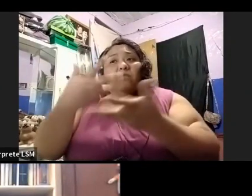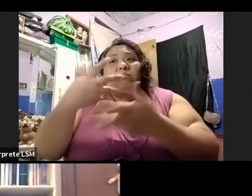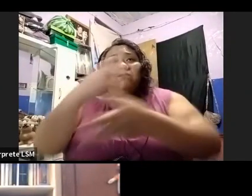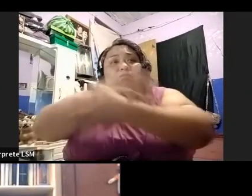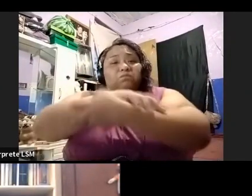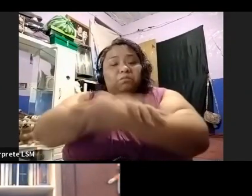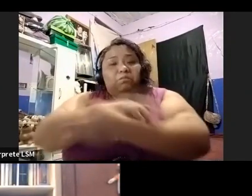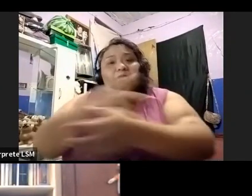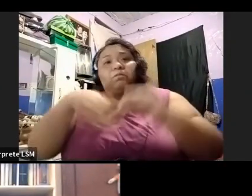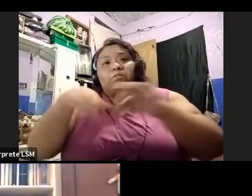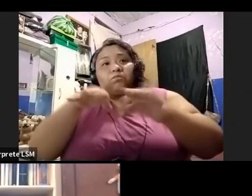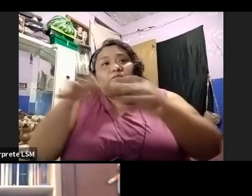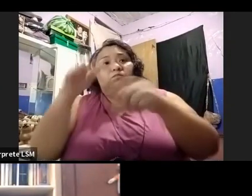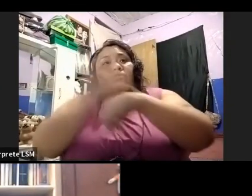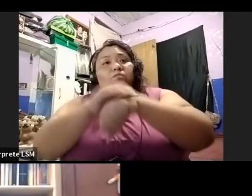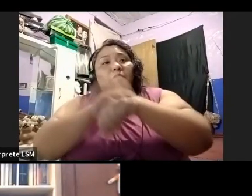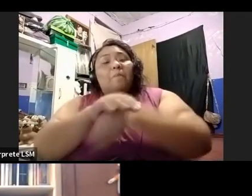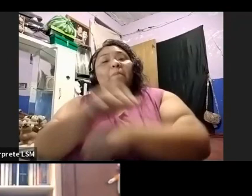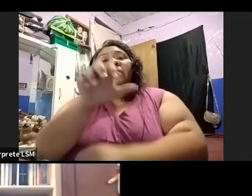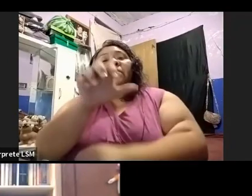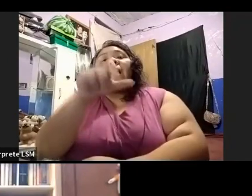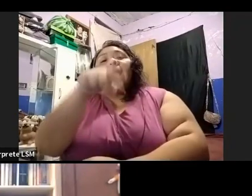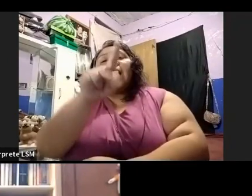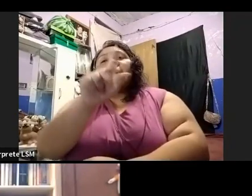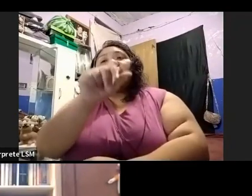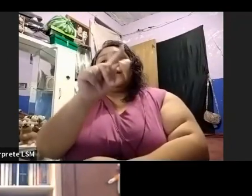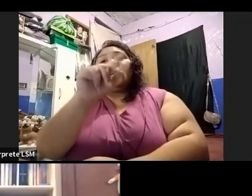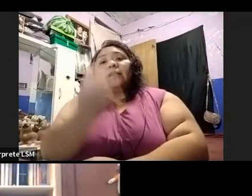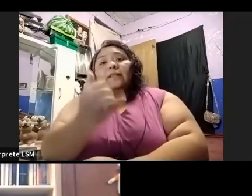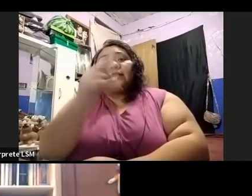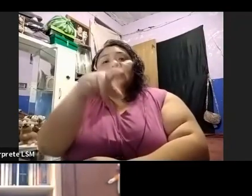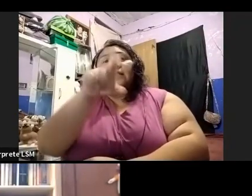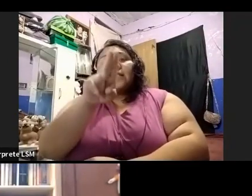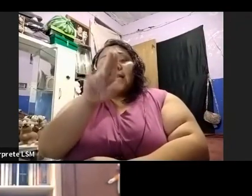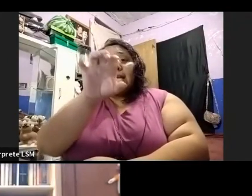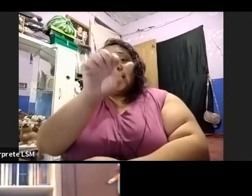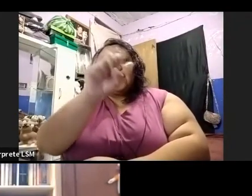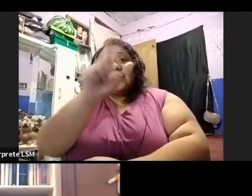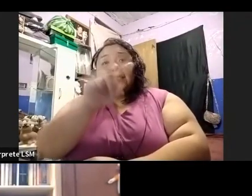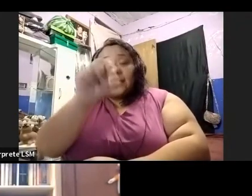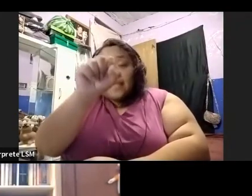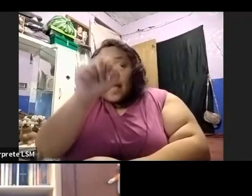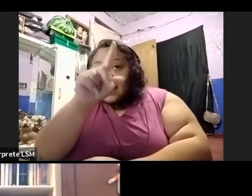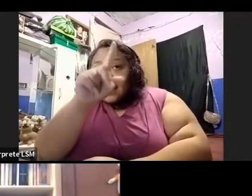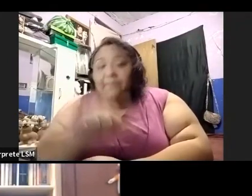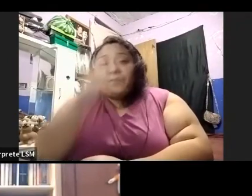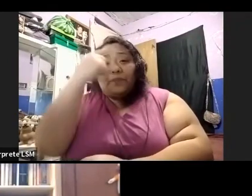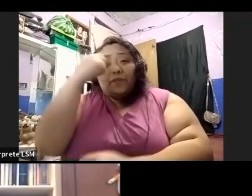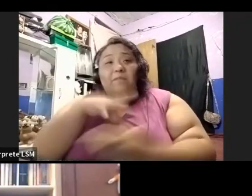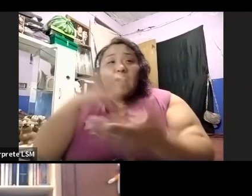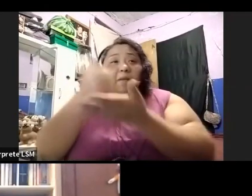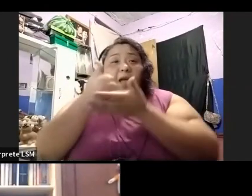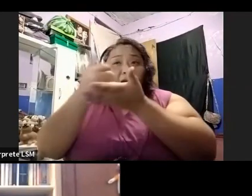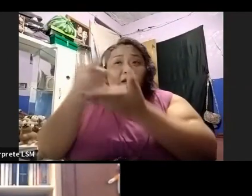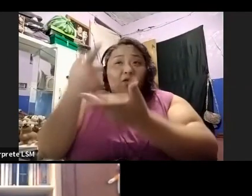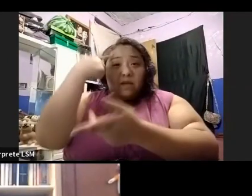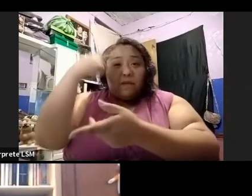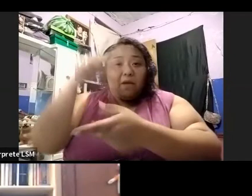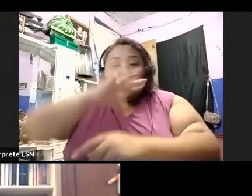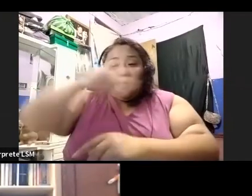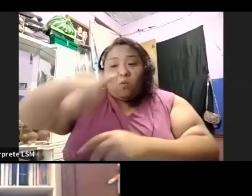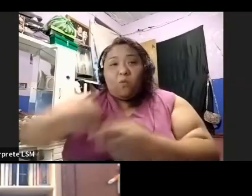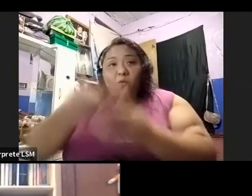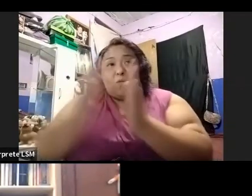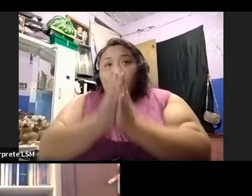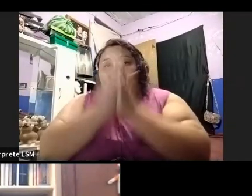Katy Quesada, que ella es la que me hace favor de hospedar el libro en su página, que se llama Tú eres la más bella. Allí